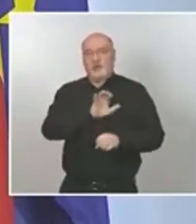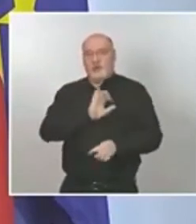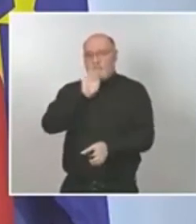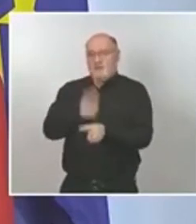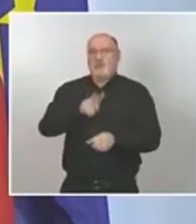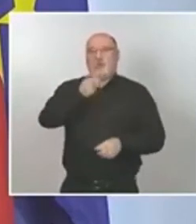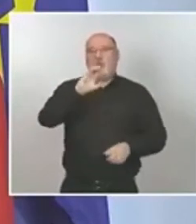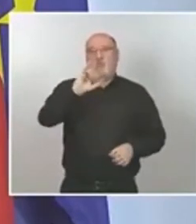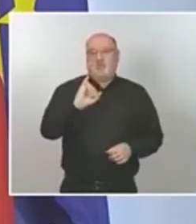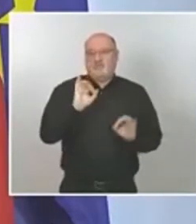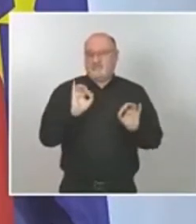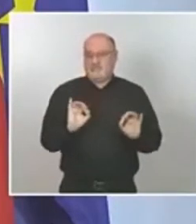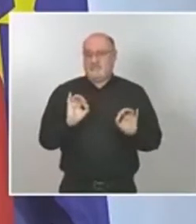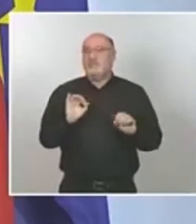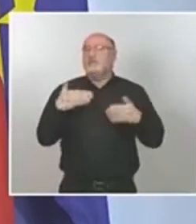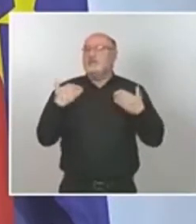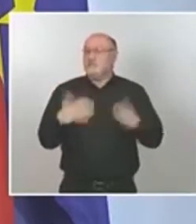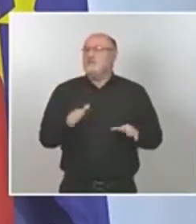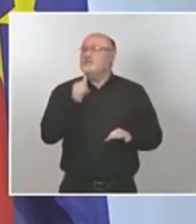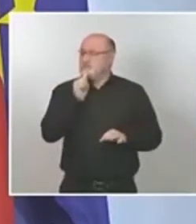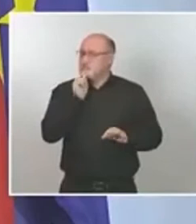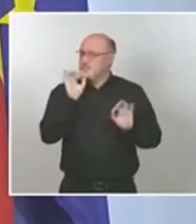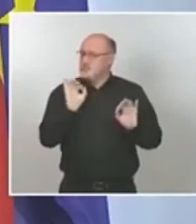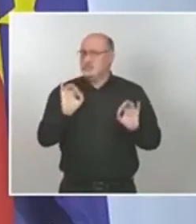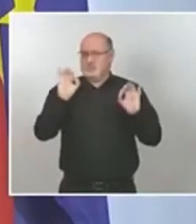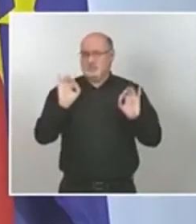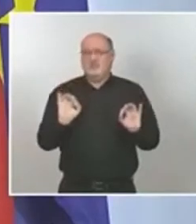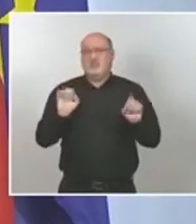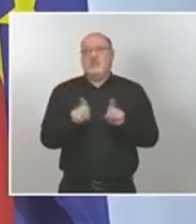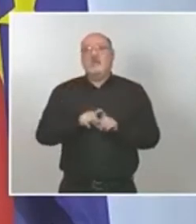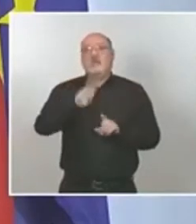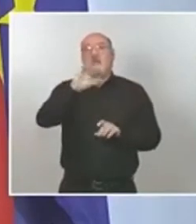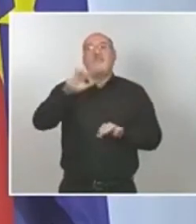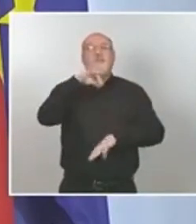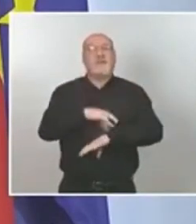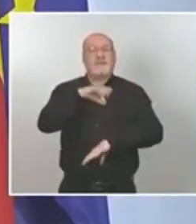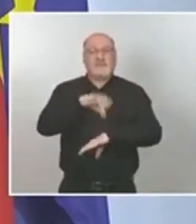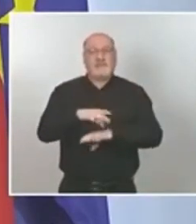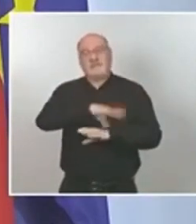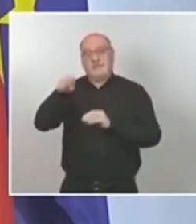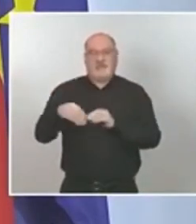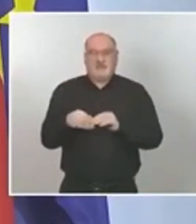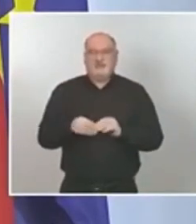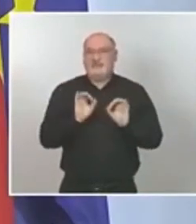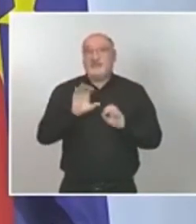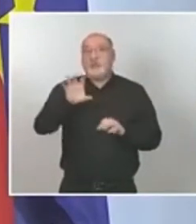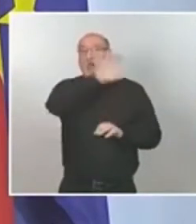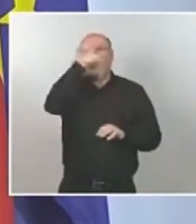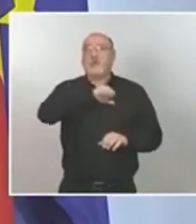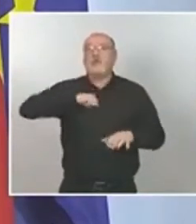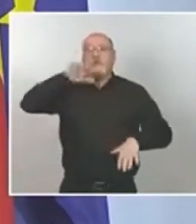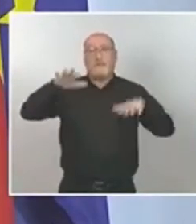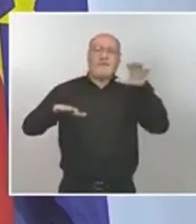y todavía es mucho más si consideramos sólo las UCIs médicas y algunas comunidades hay al menos cinco